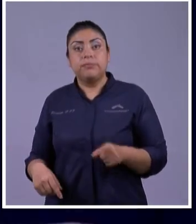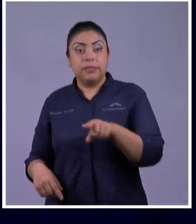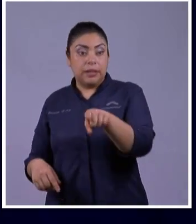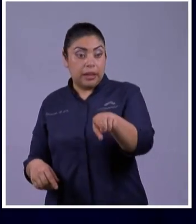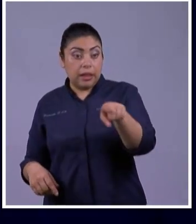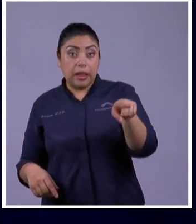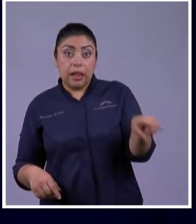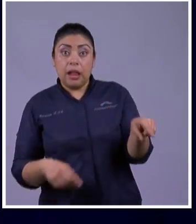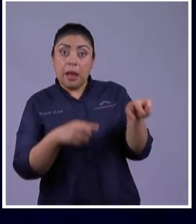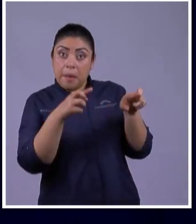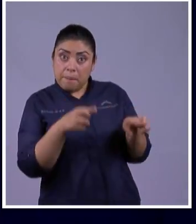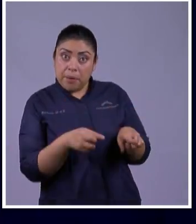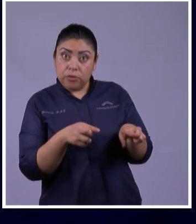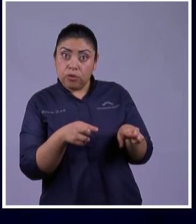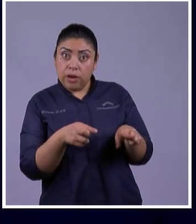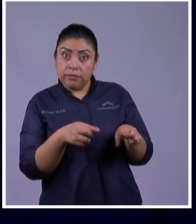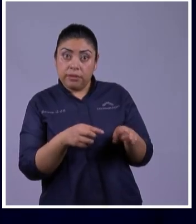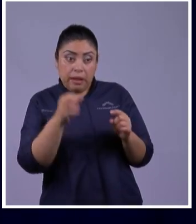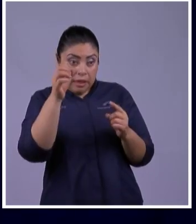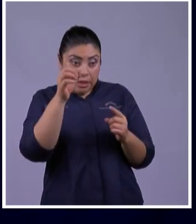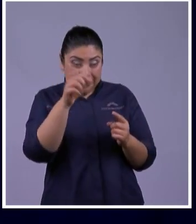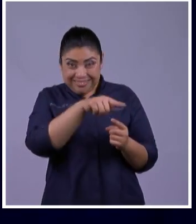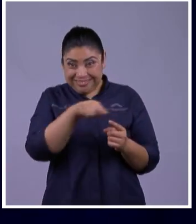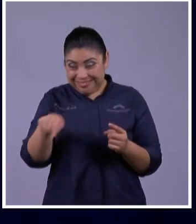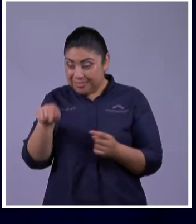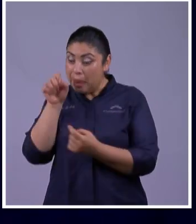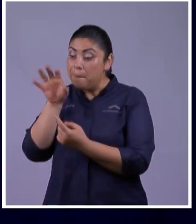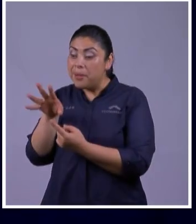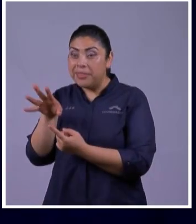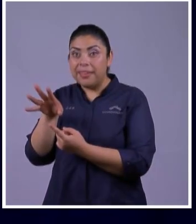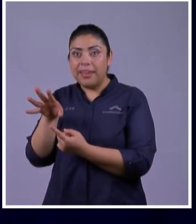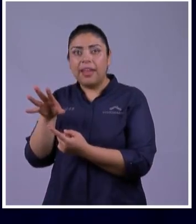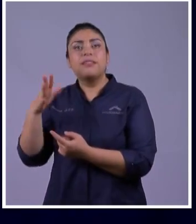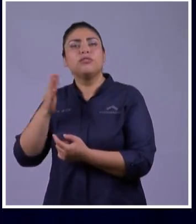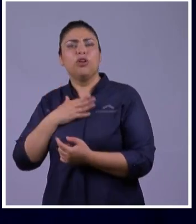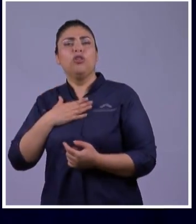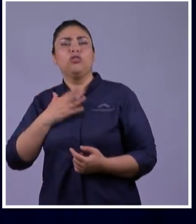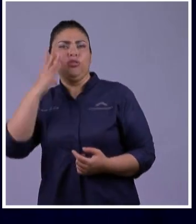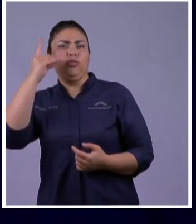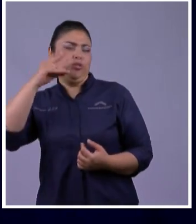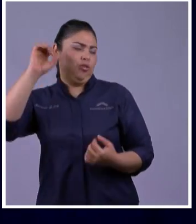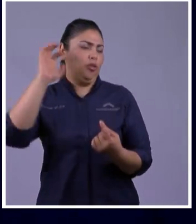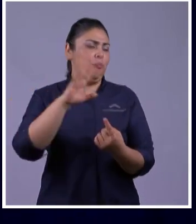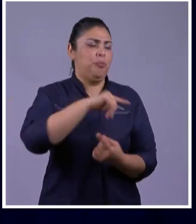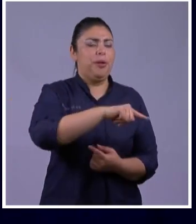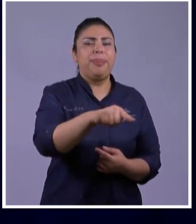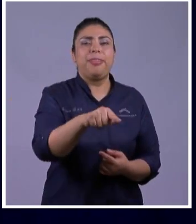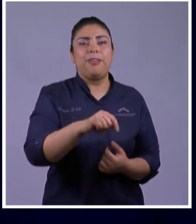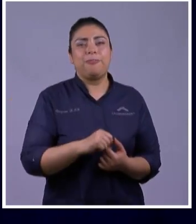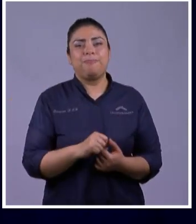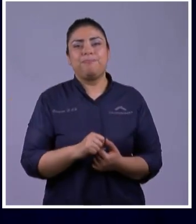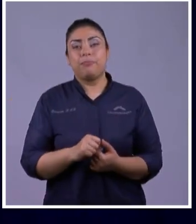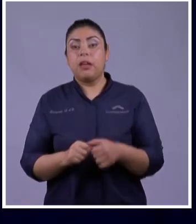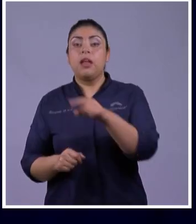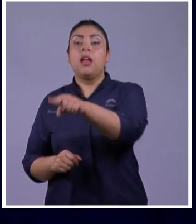¿A qué horas pasó esto aquí? Es que Dios sabe Que en el proceso que vamos a vivir Para